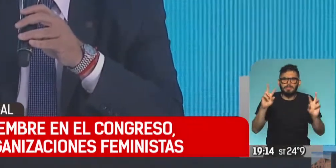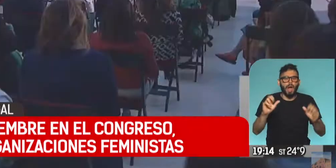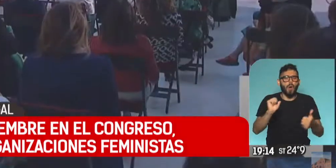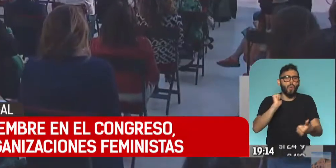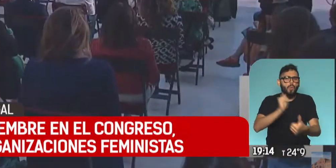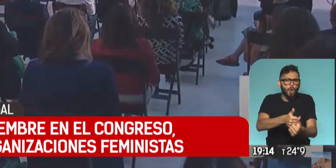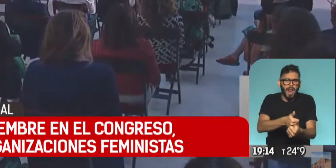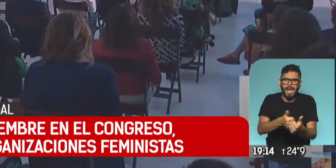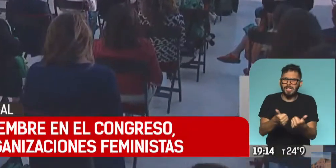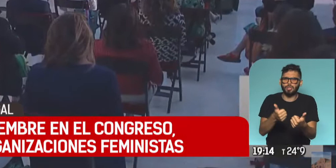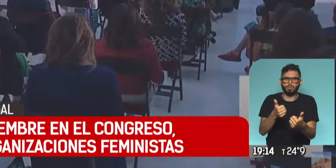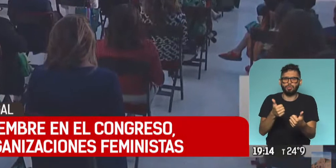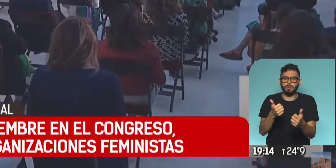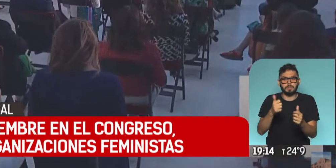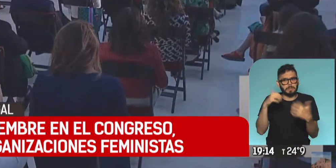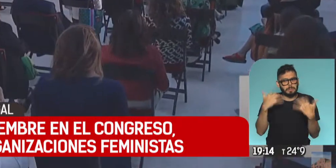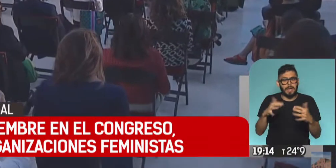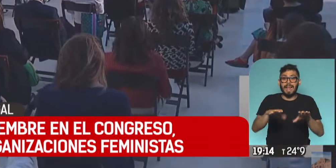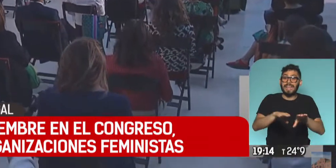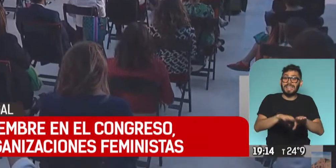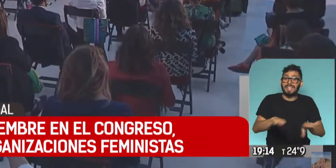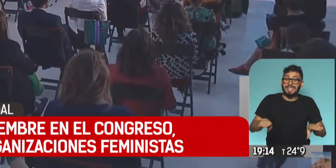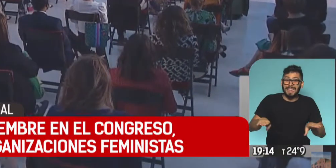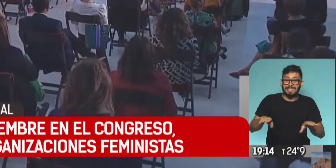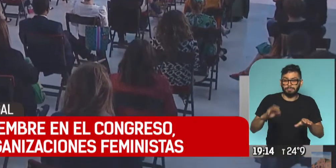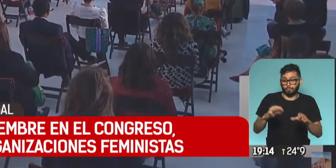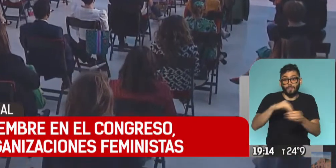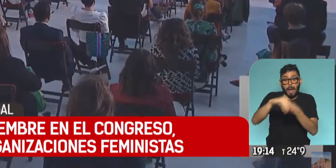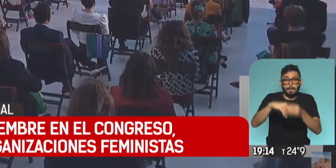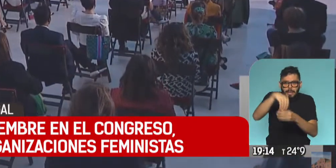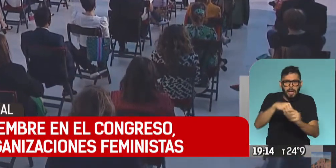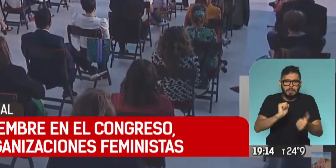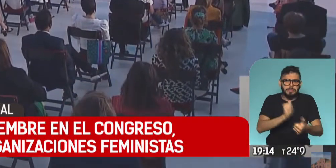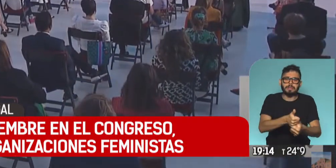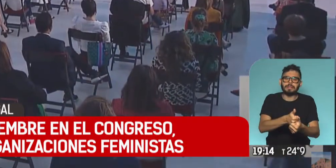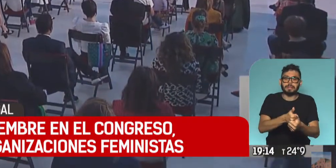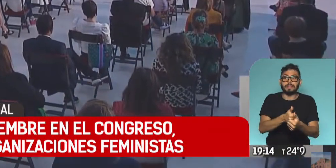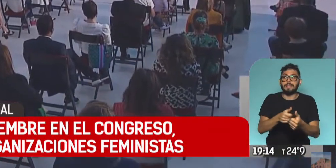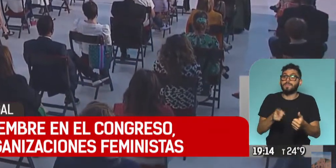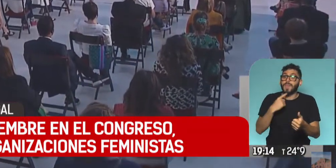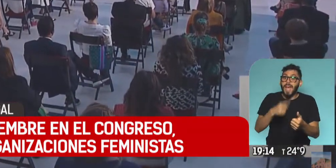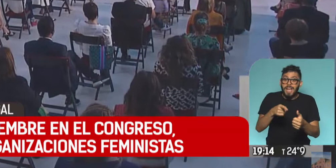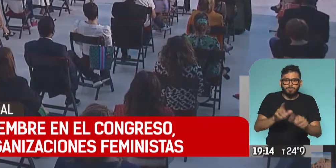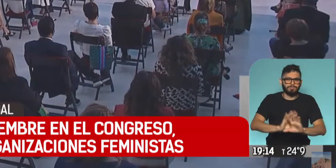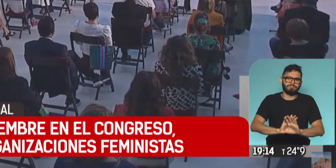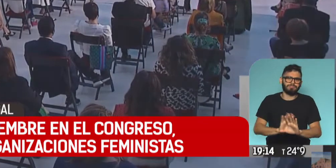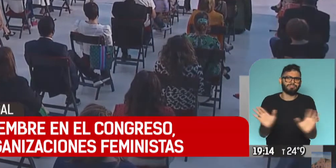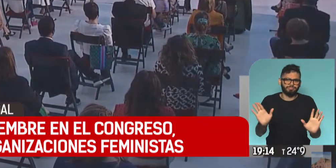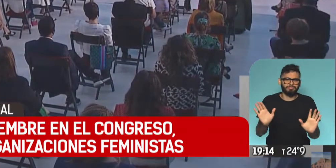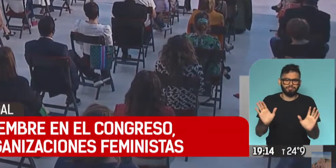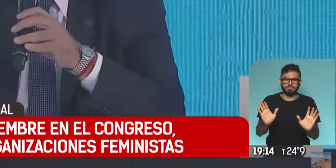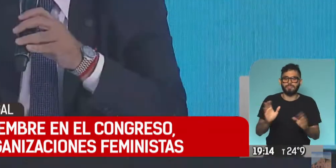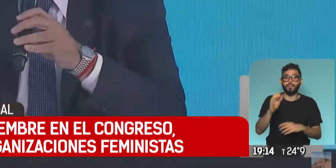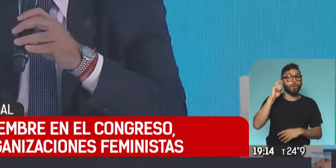sexual, principalmente a niñas integrantes de una familia. Esto no va a pasar más. Elizabeth Gómez